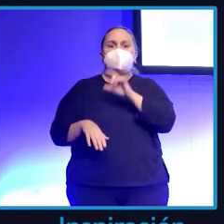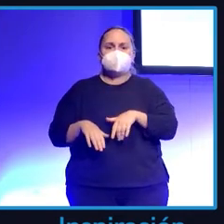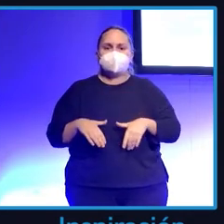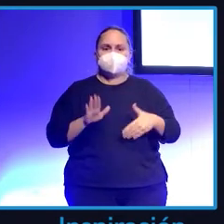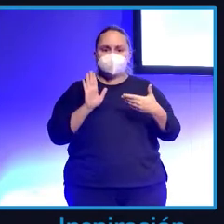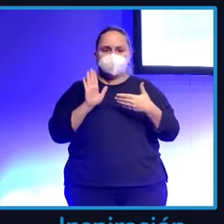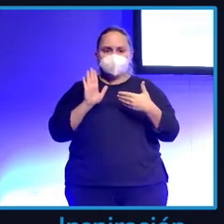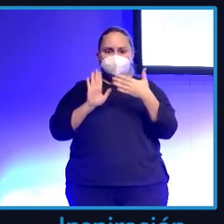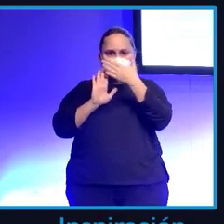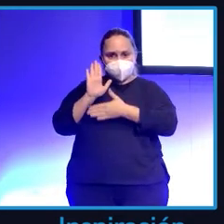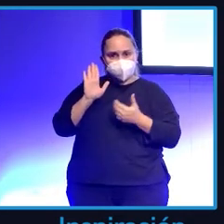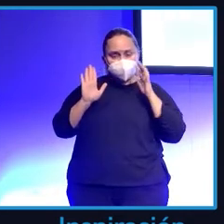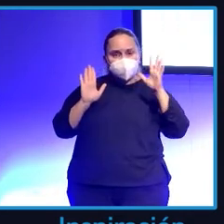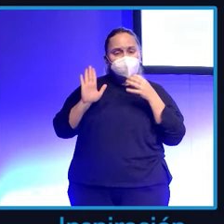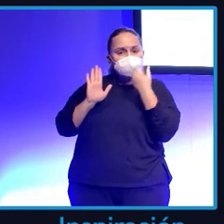Venga, decilo, sin miedo.